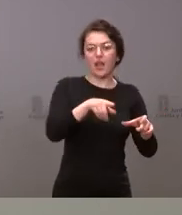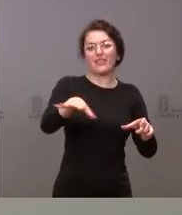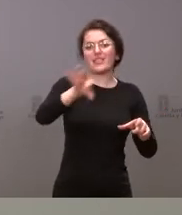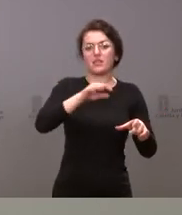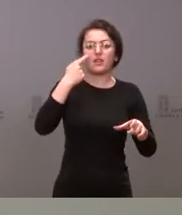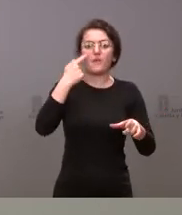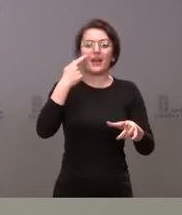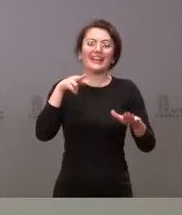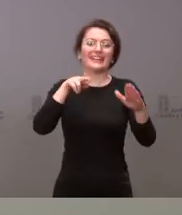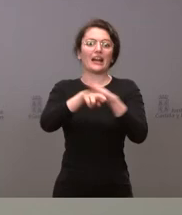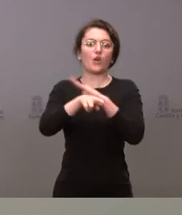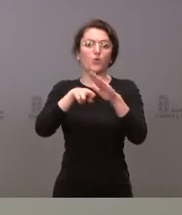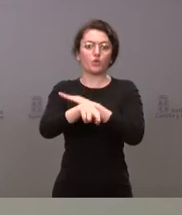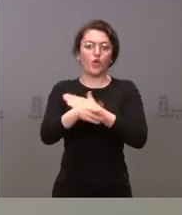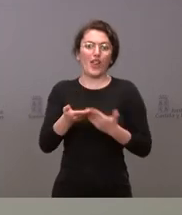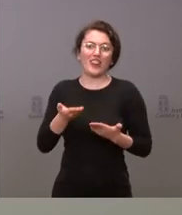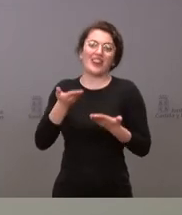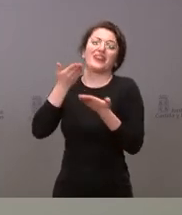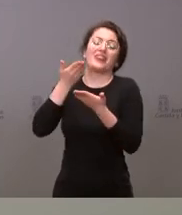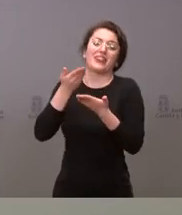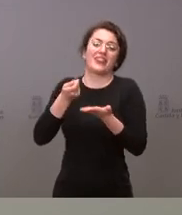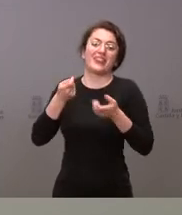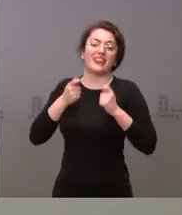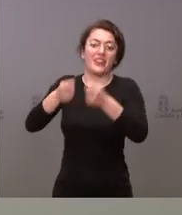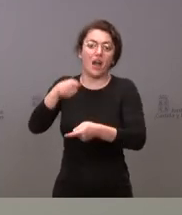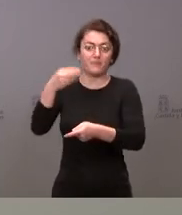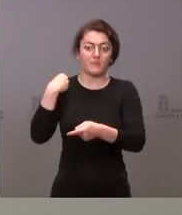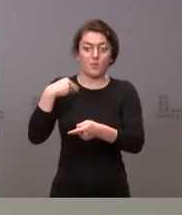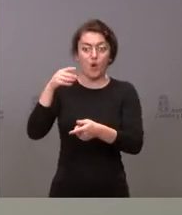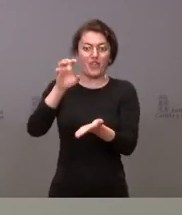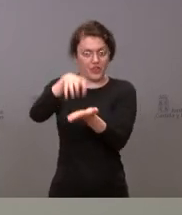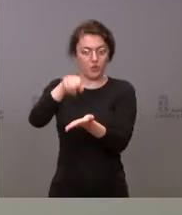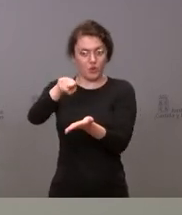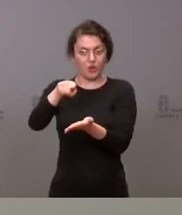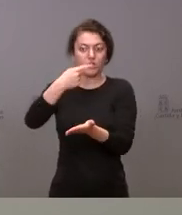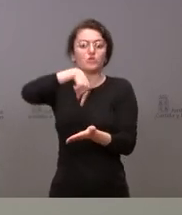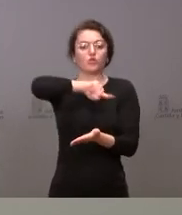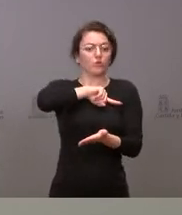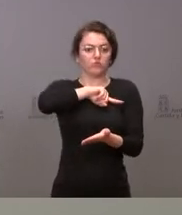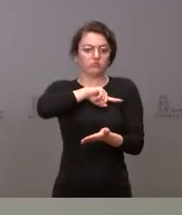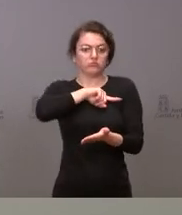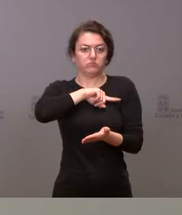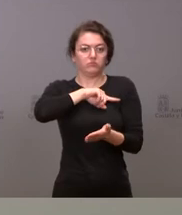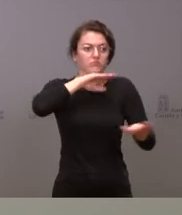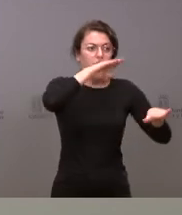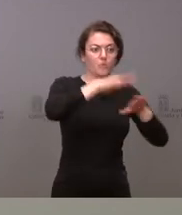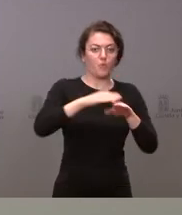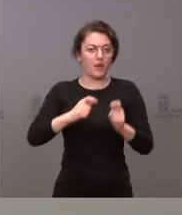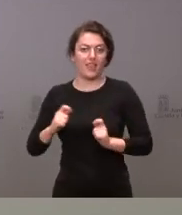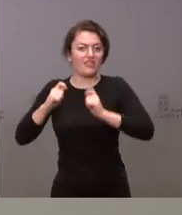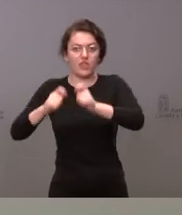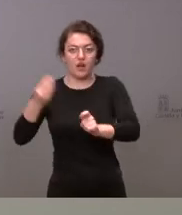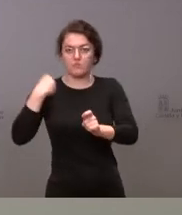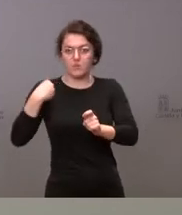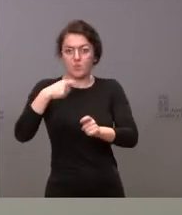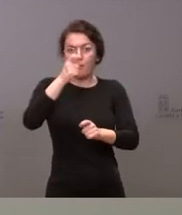a disposición de este centro y lógicamente nosotros pondremos a disposición del centro los recursos que los profesionales aconsejen en relación